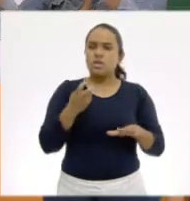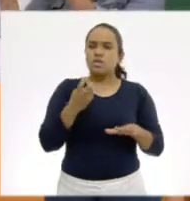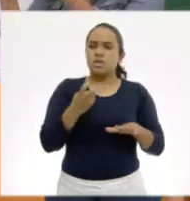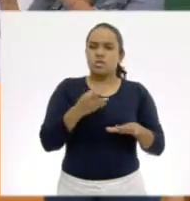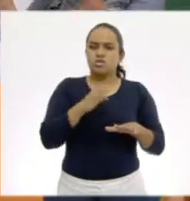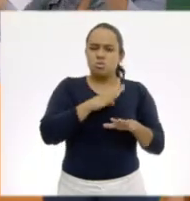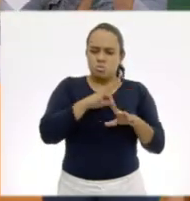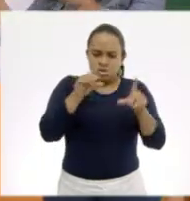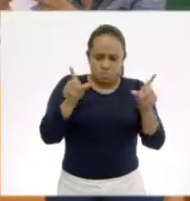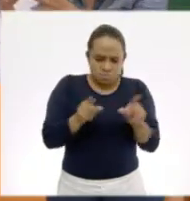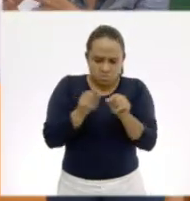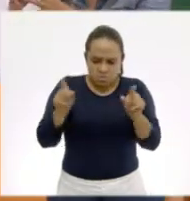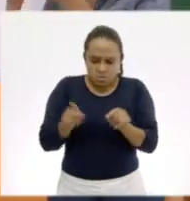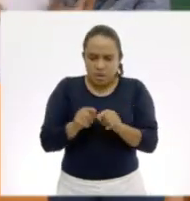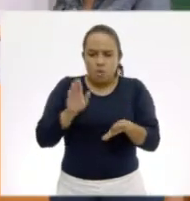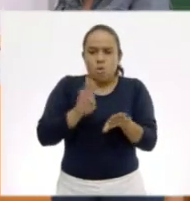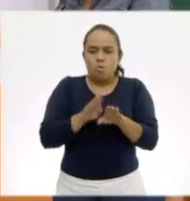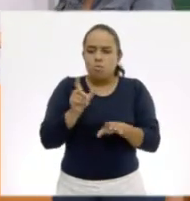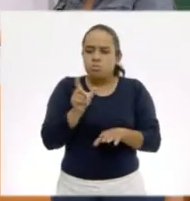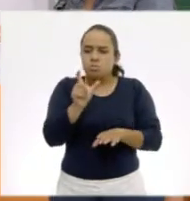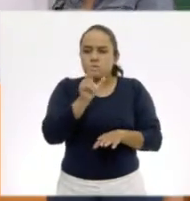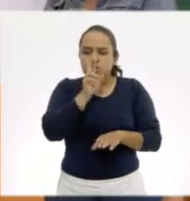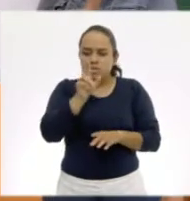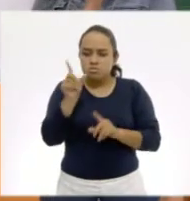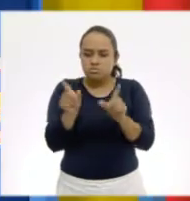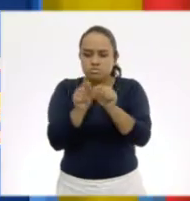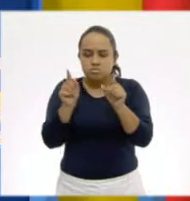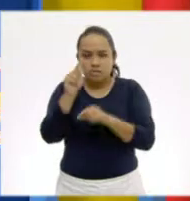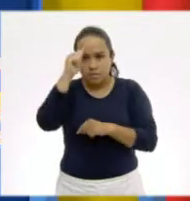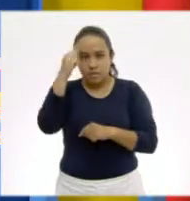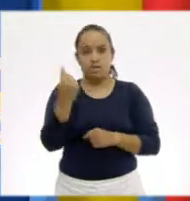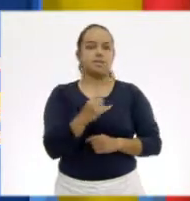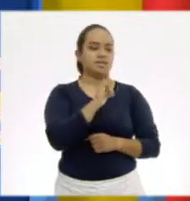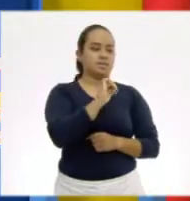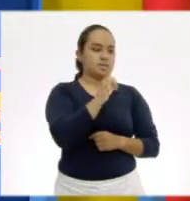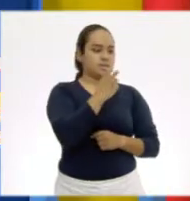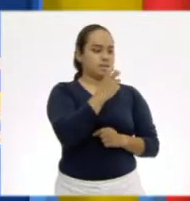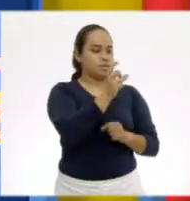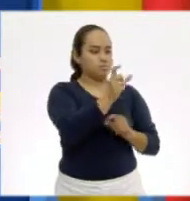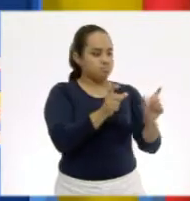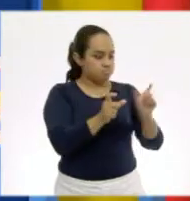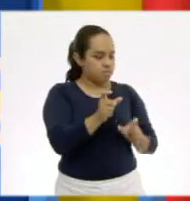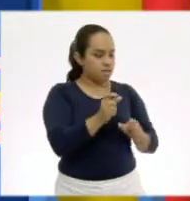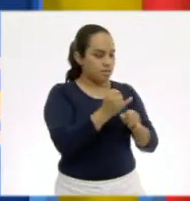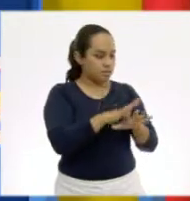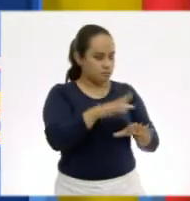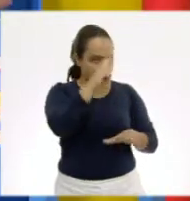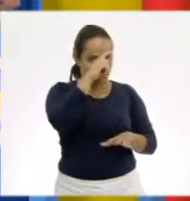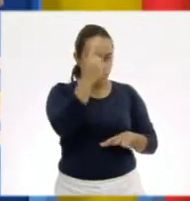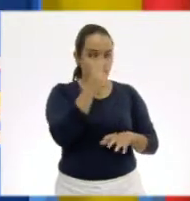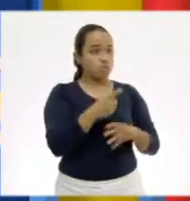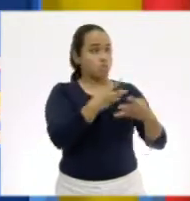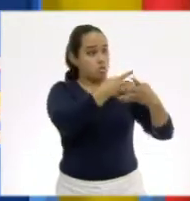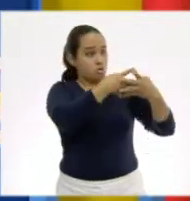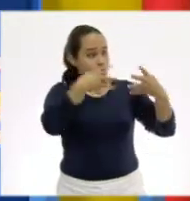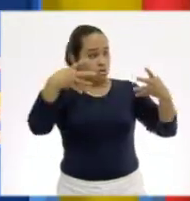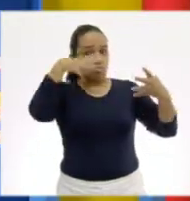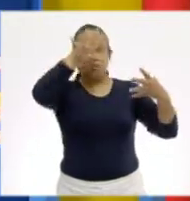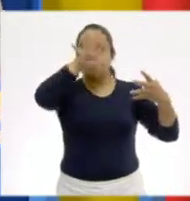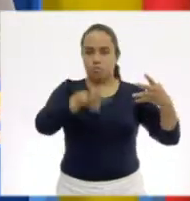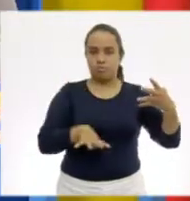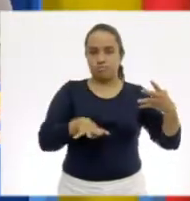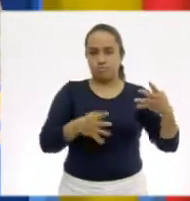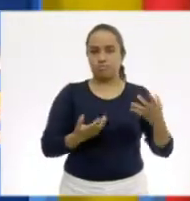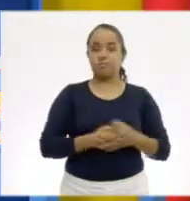sintetizarla, acortarla para hacerlo todo más sencillo. Y es más rápido ubicar información nada más, columna y fila. Así